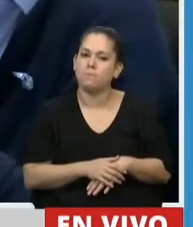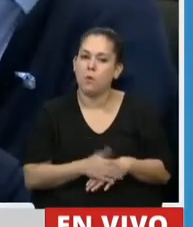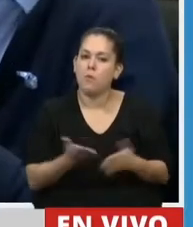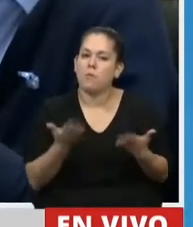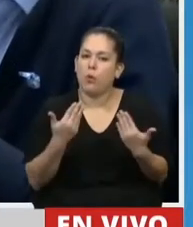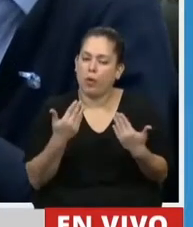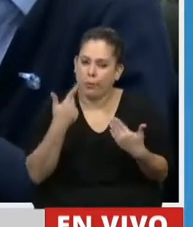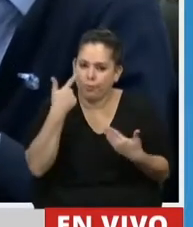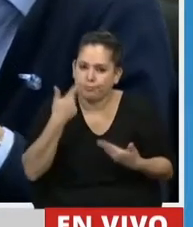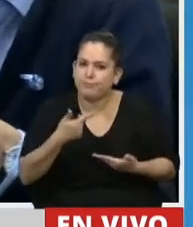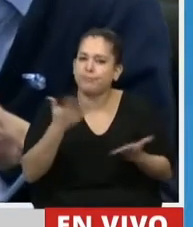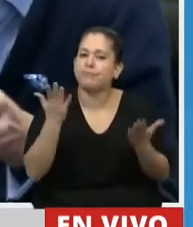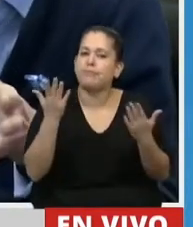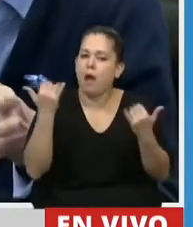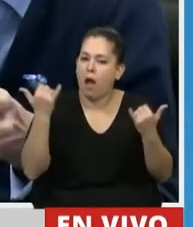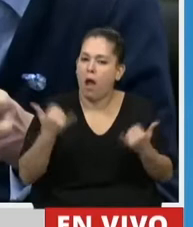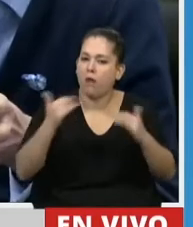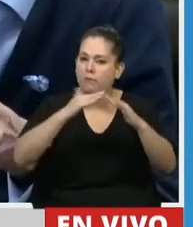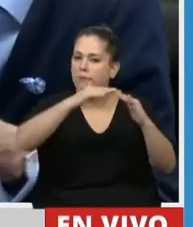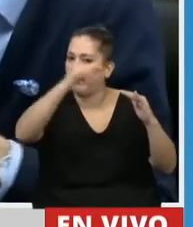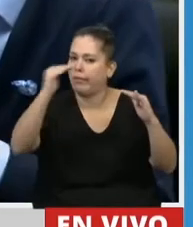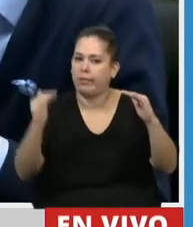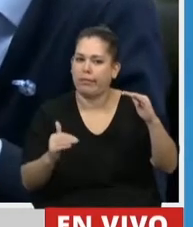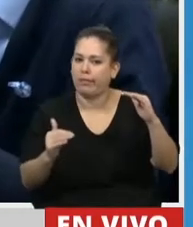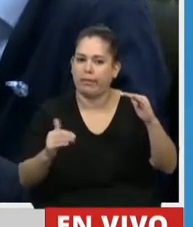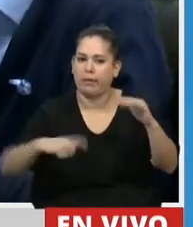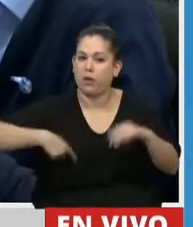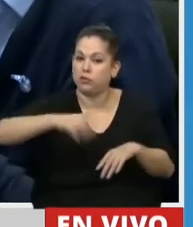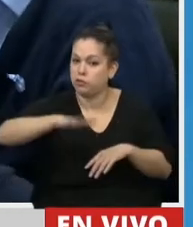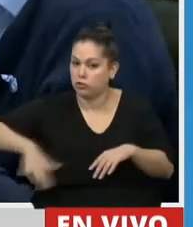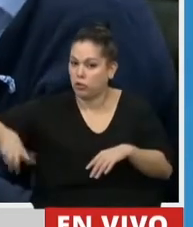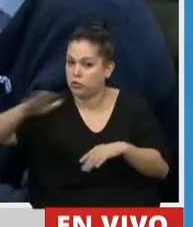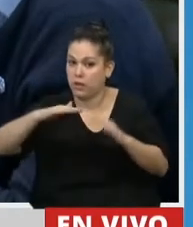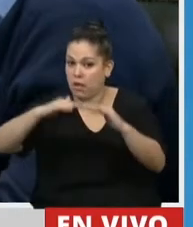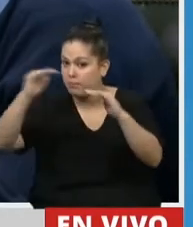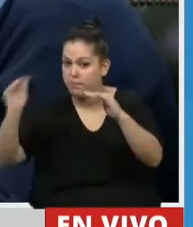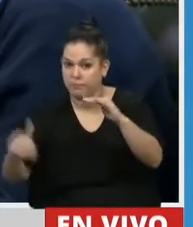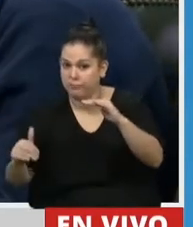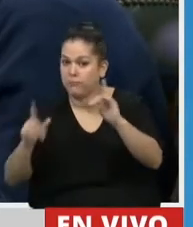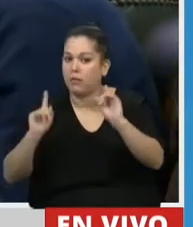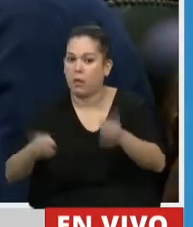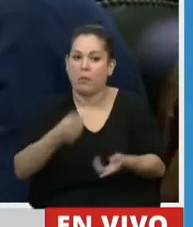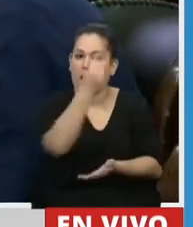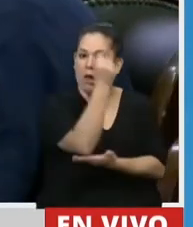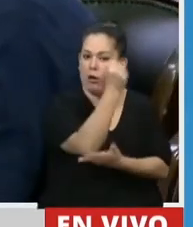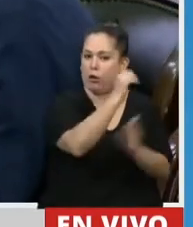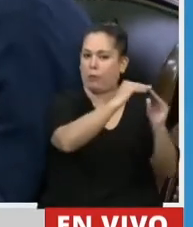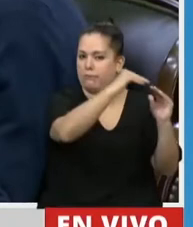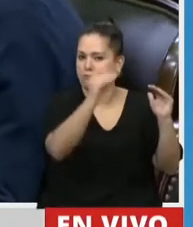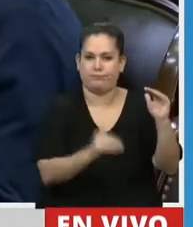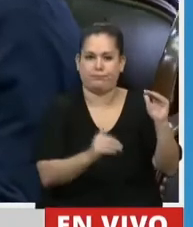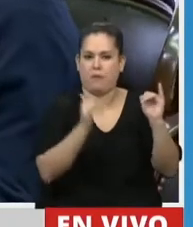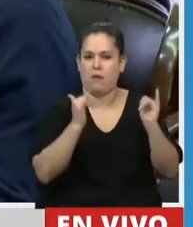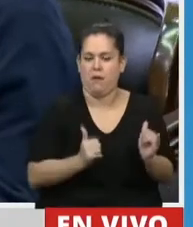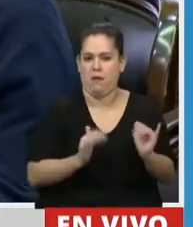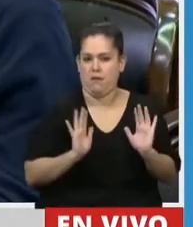desigualdades sociales y económicas y que en el